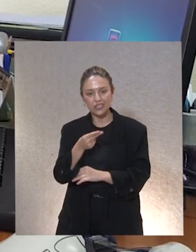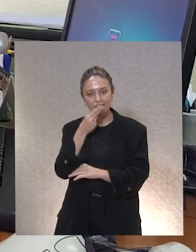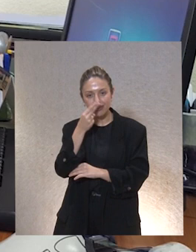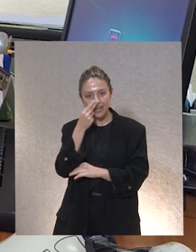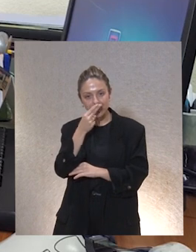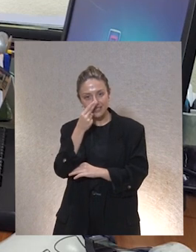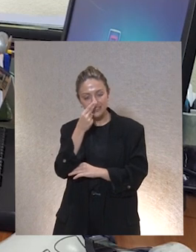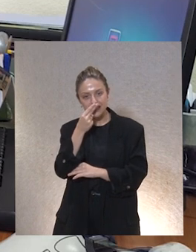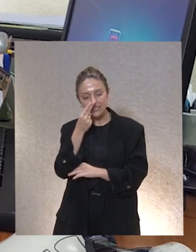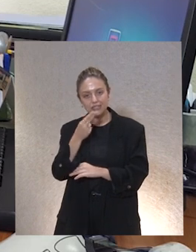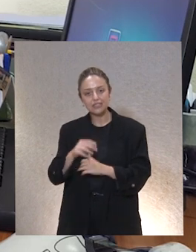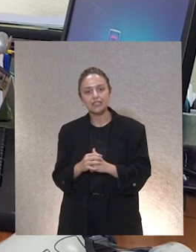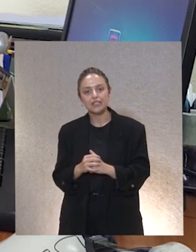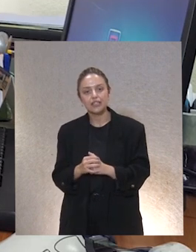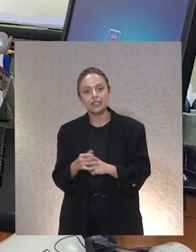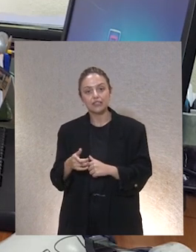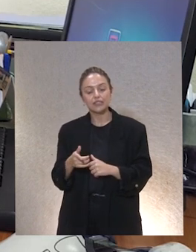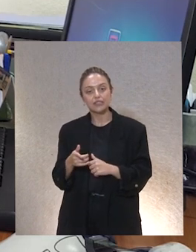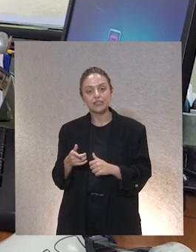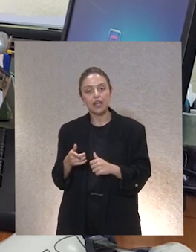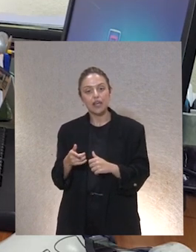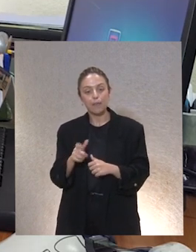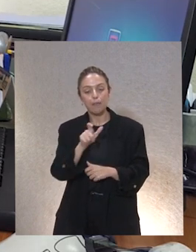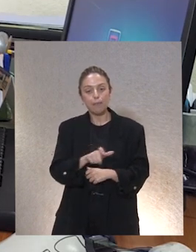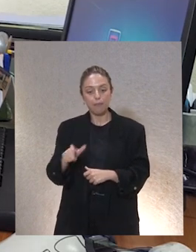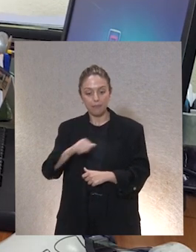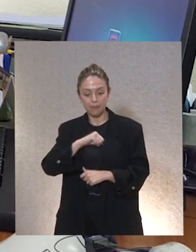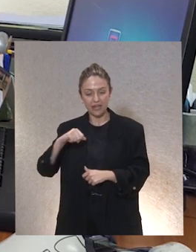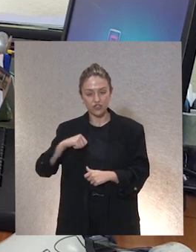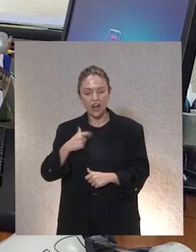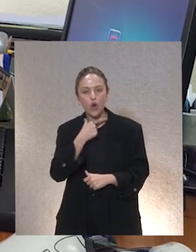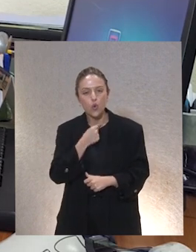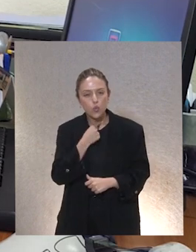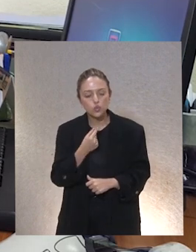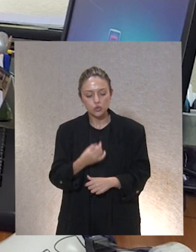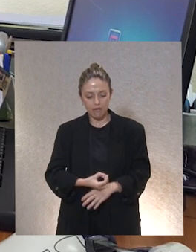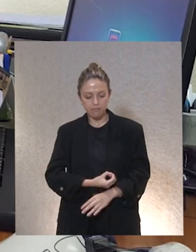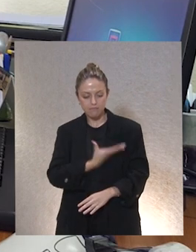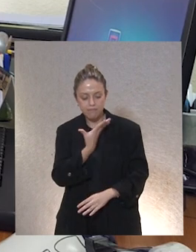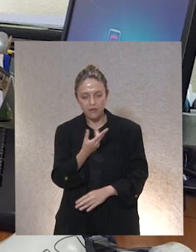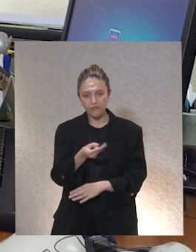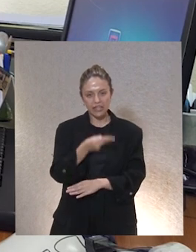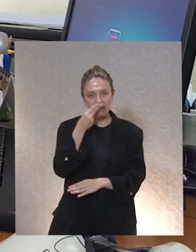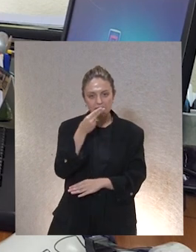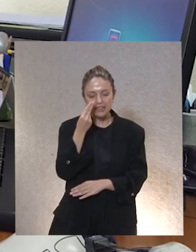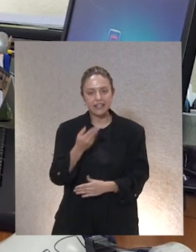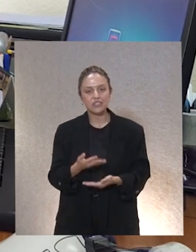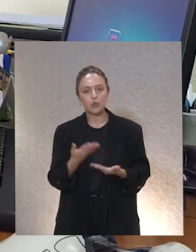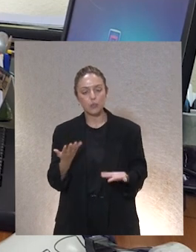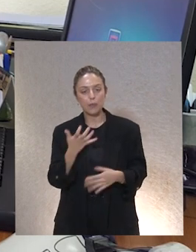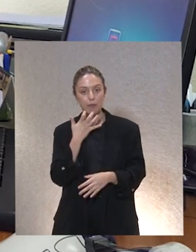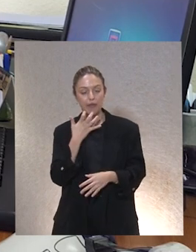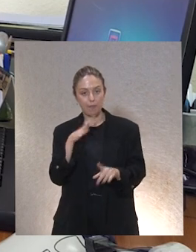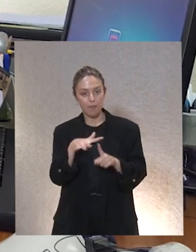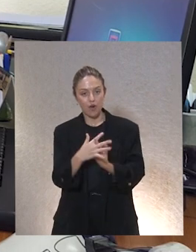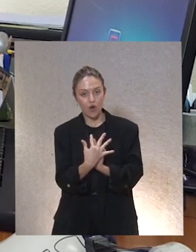intentamos también promover su desarrollo personal desde las actividades que ella nos va mostrando que para ella son interesantes por ejemplo en su caso todo lo que